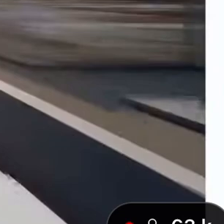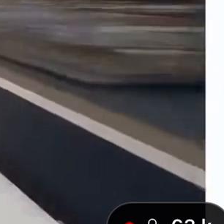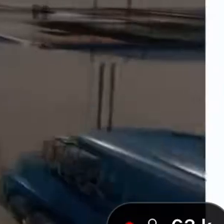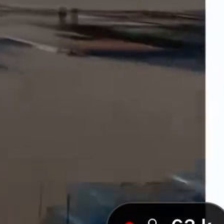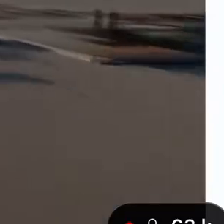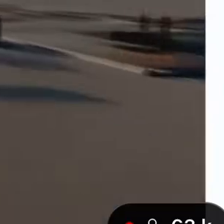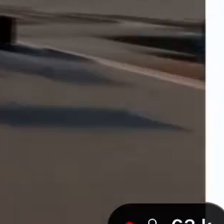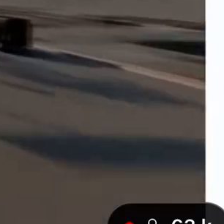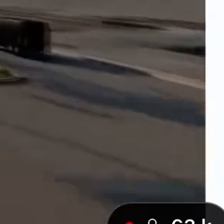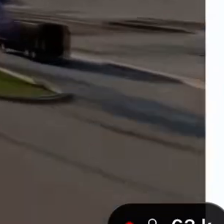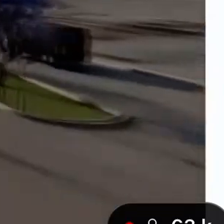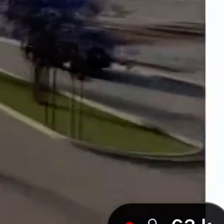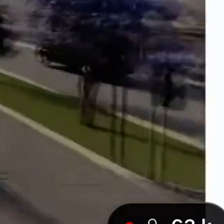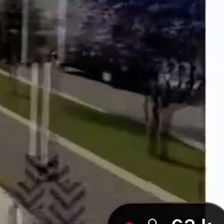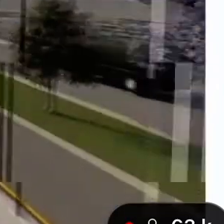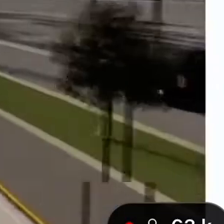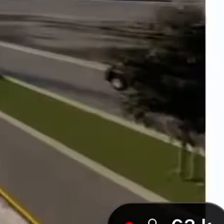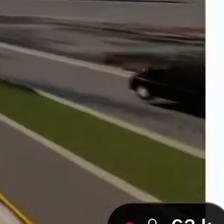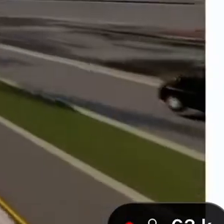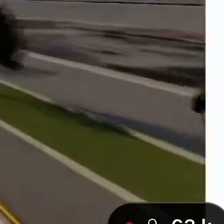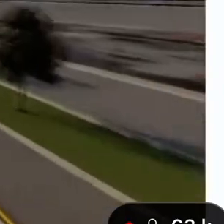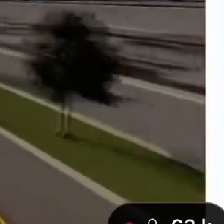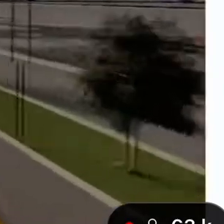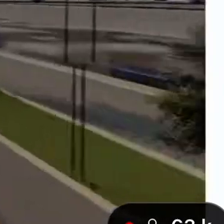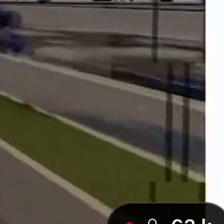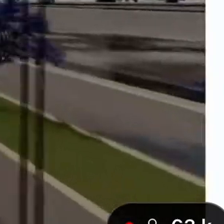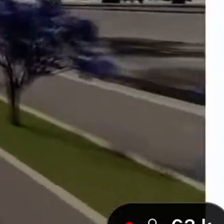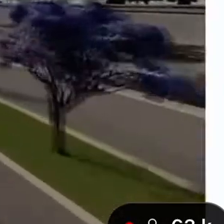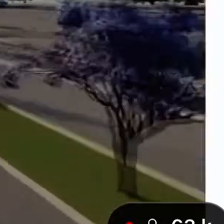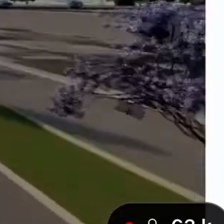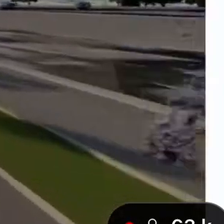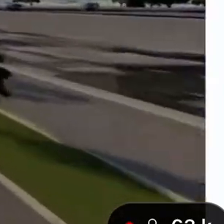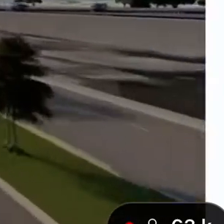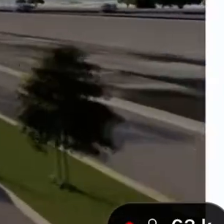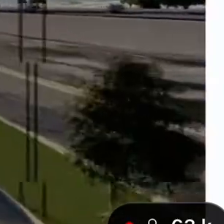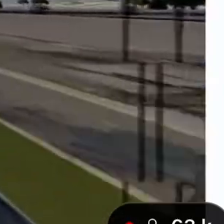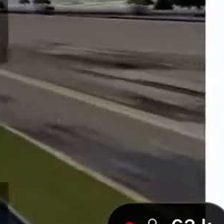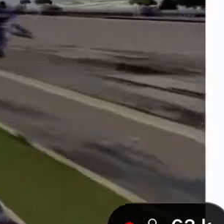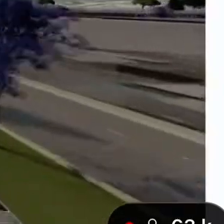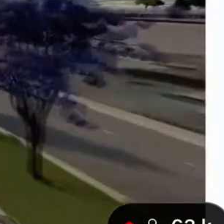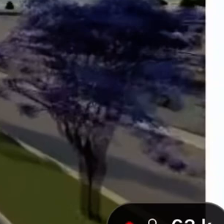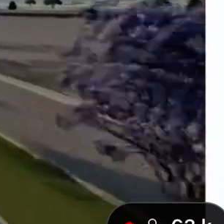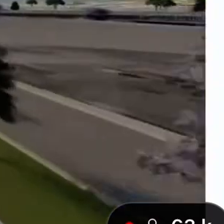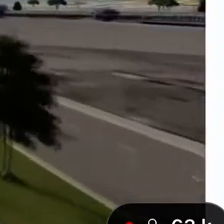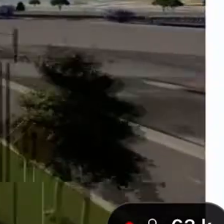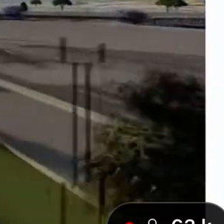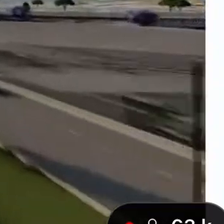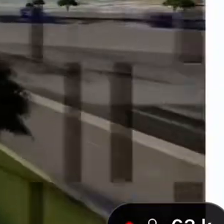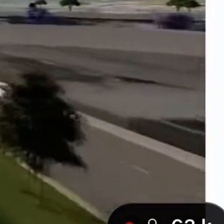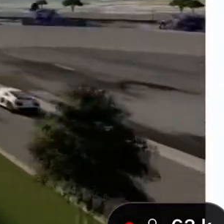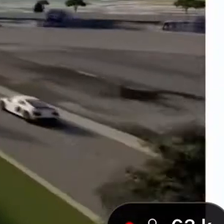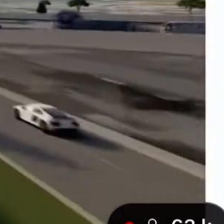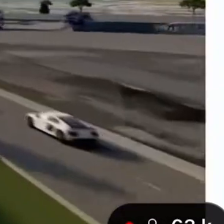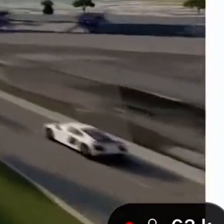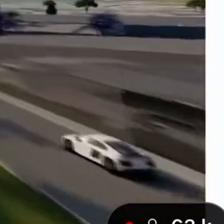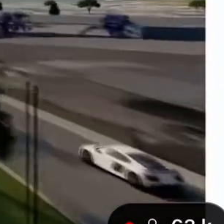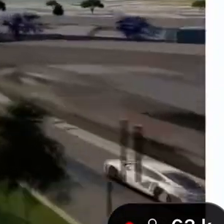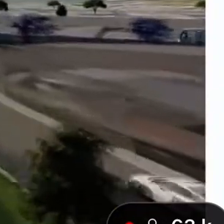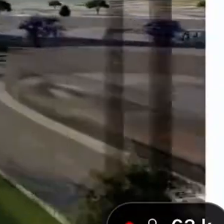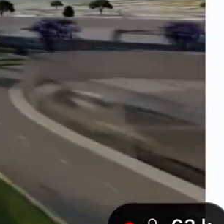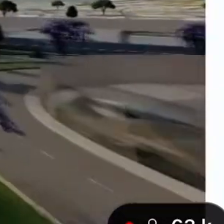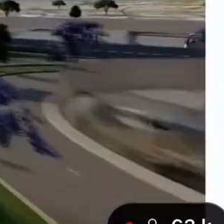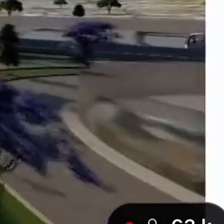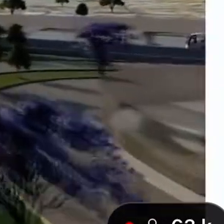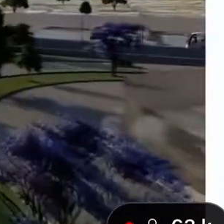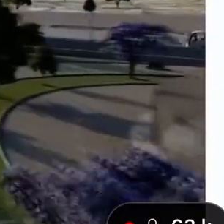instrucciones, estaremos interviniendo los parques públicos y lineales de la capital, Parque del Arte, Parque Paseo de los Gigantes, Parque